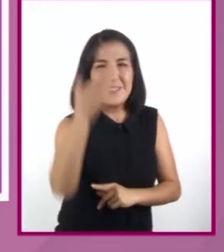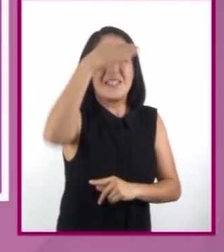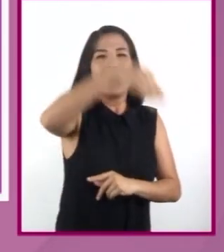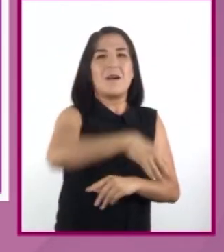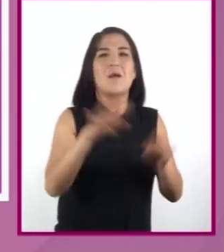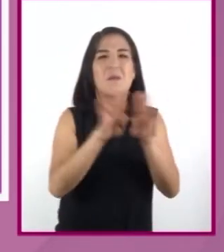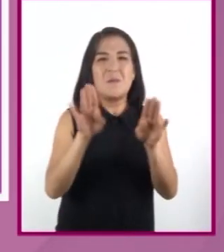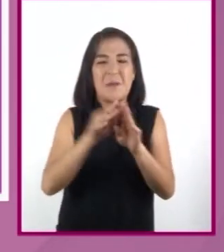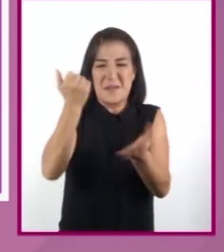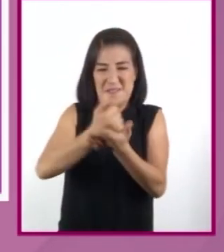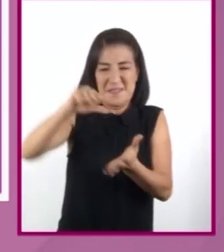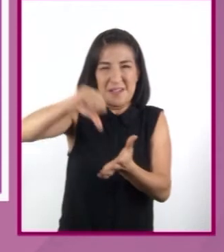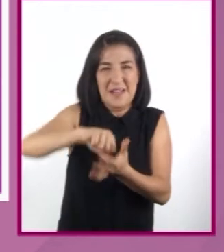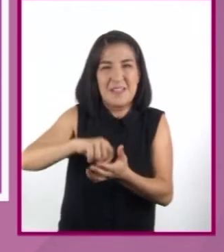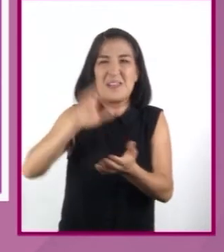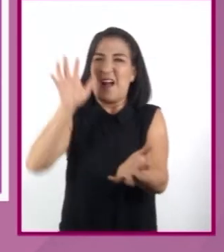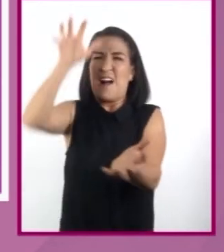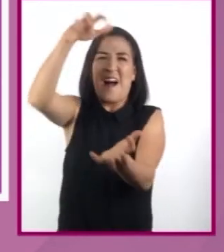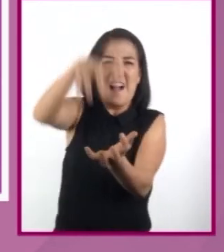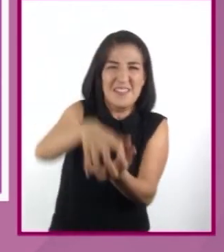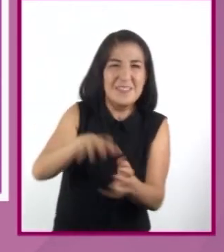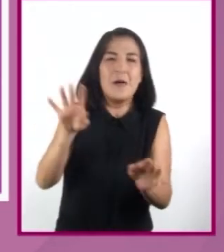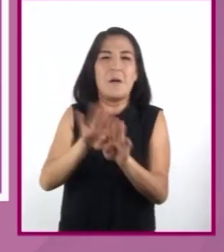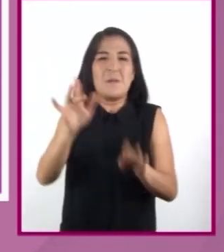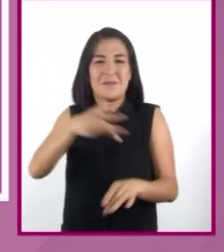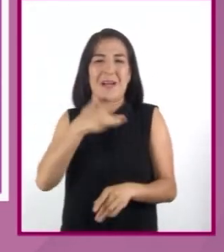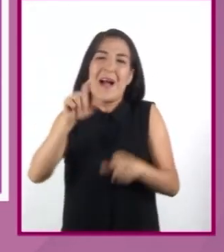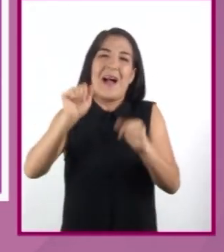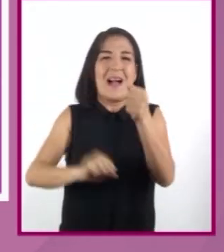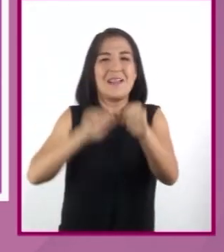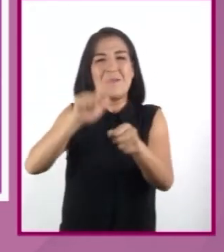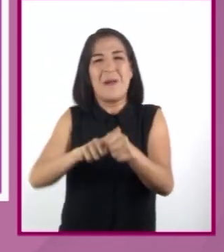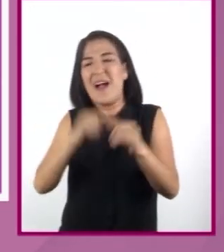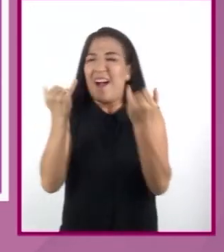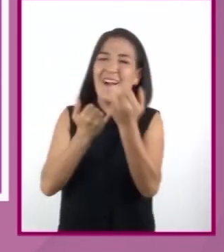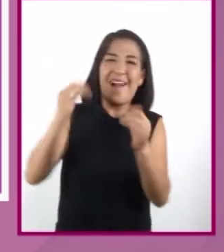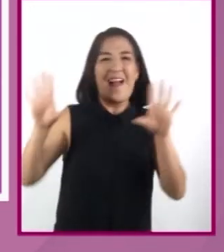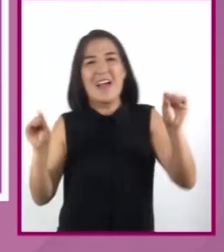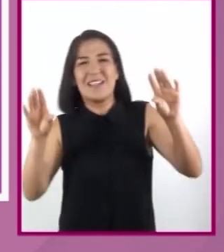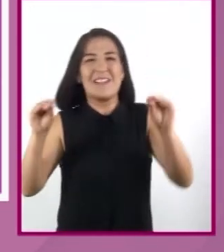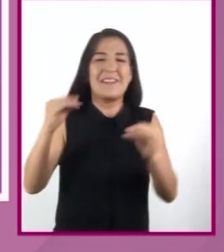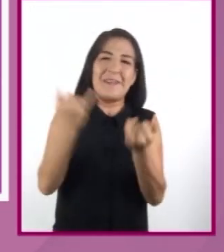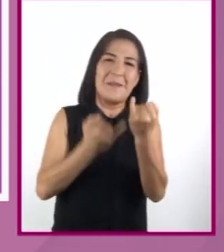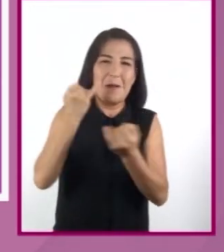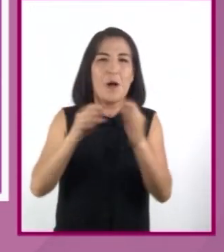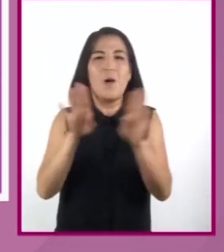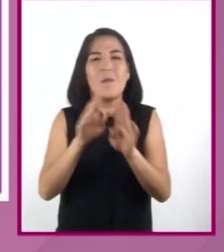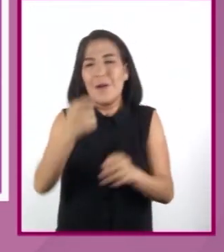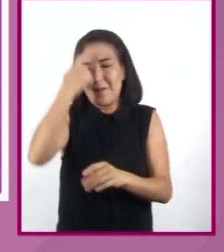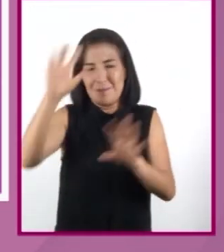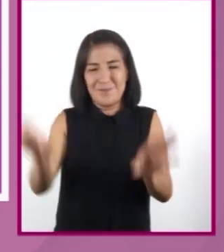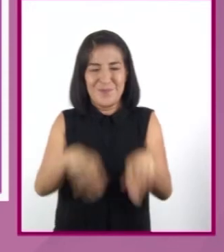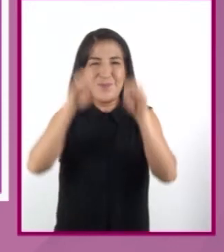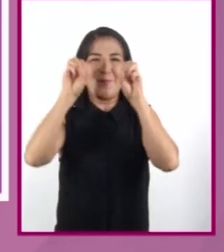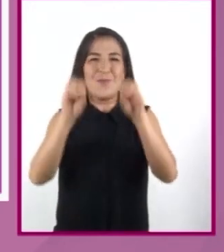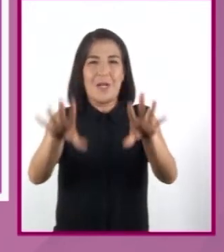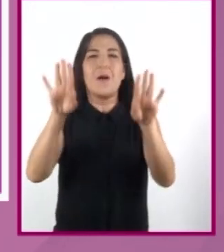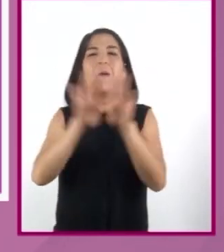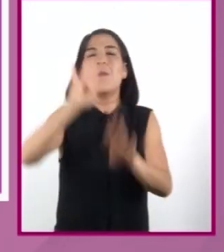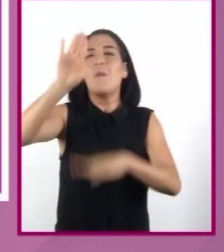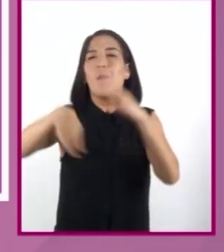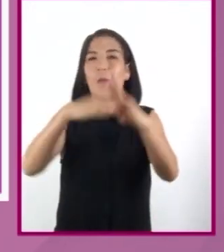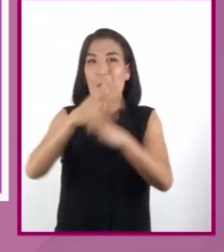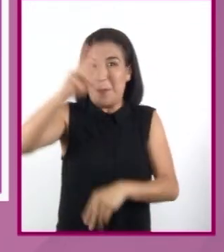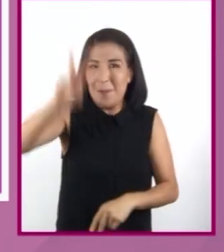troles, gigantes, gnomos y animales parlantes, e incluir encantamientos que se desarrollan en un mundo